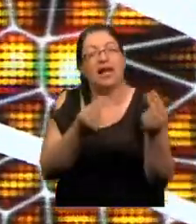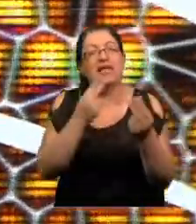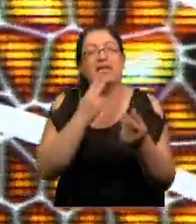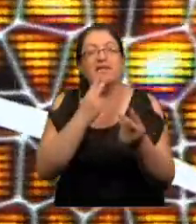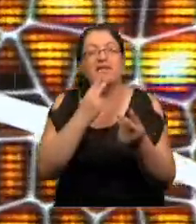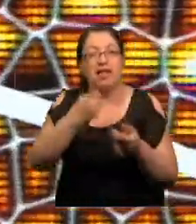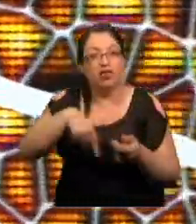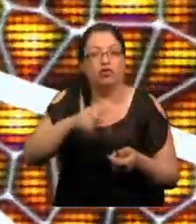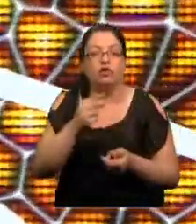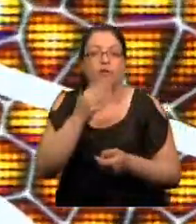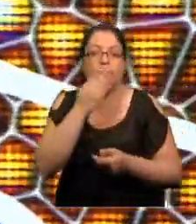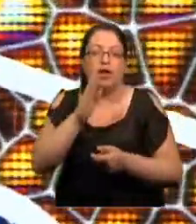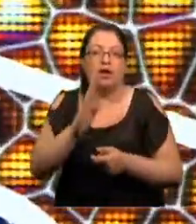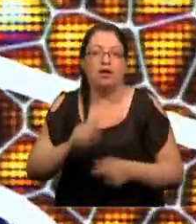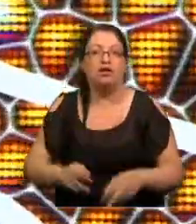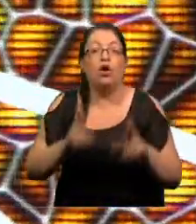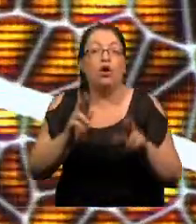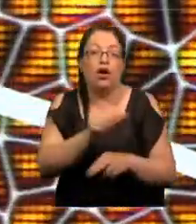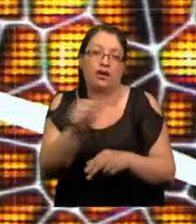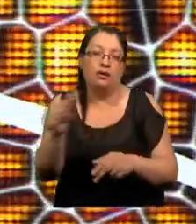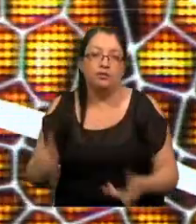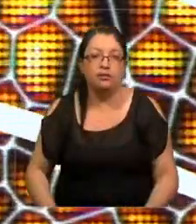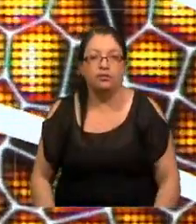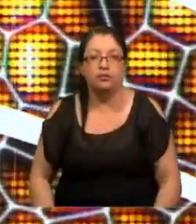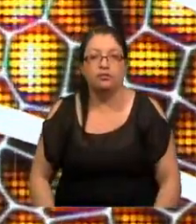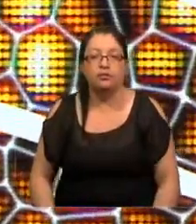de vida con, ojalá para todos.